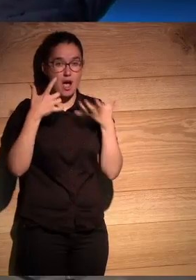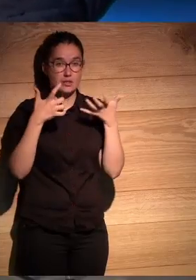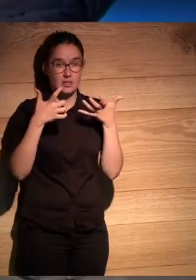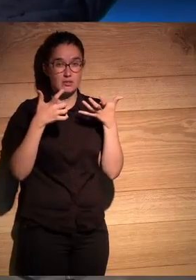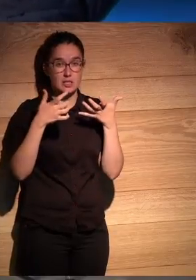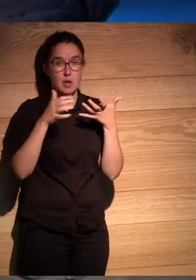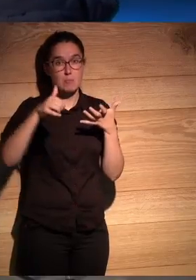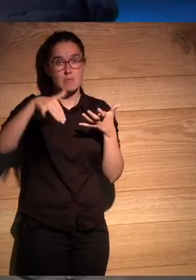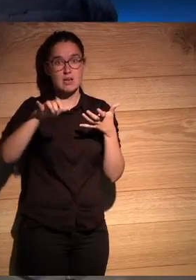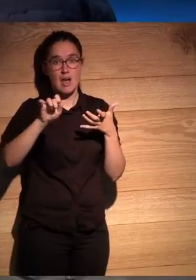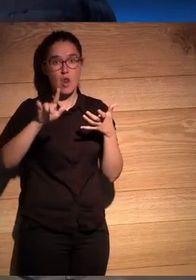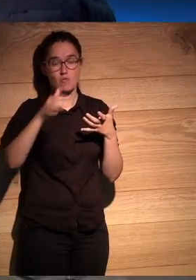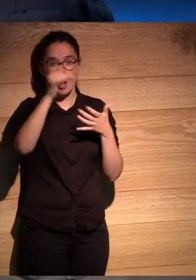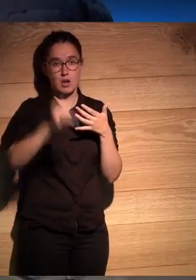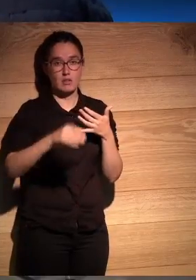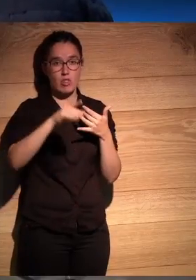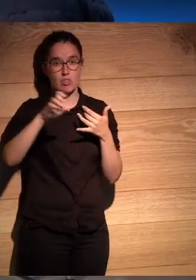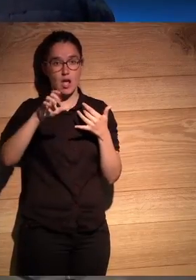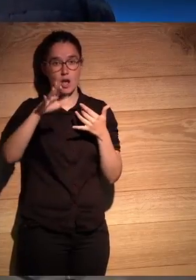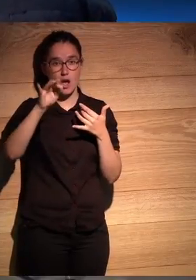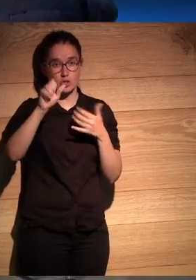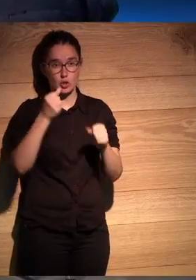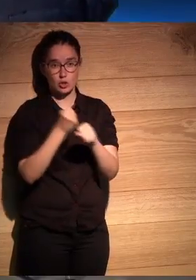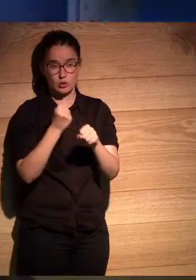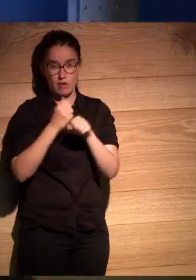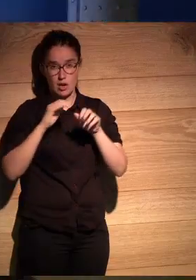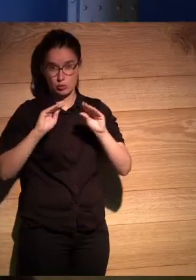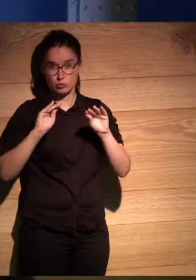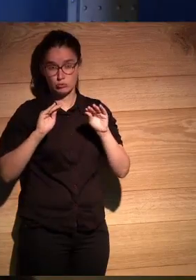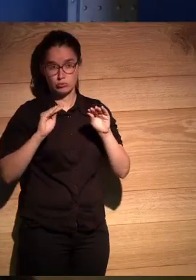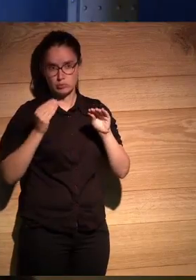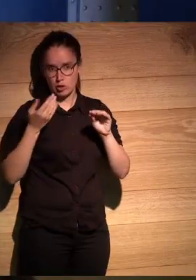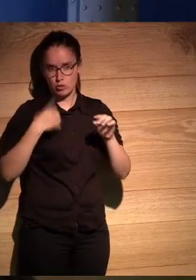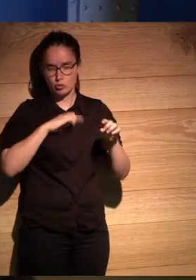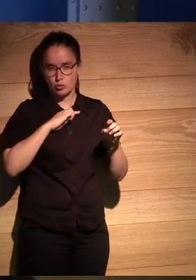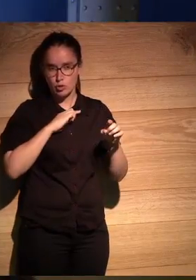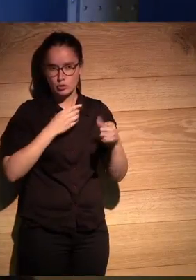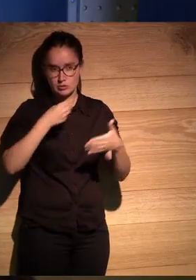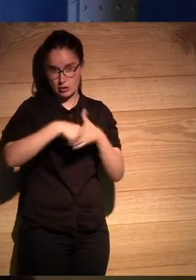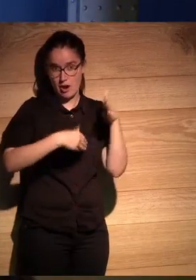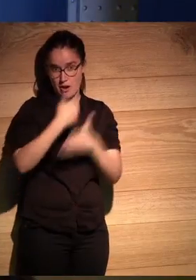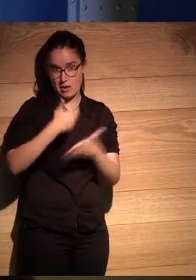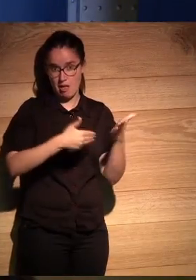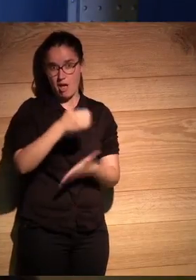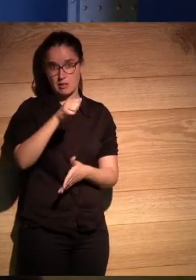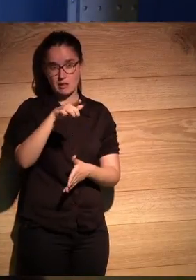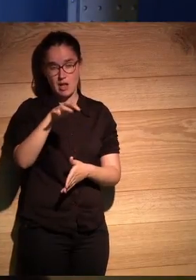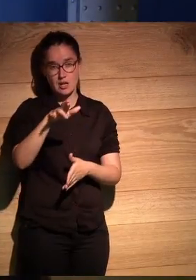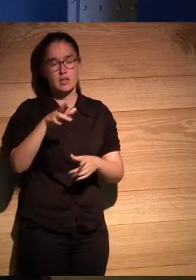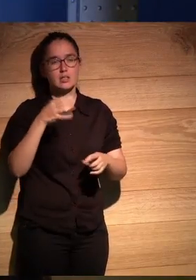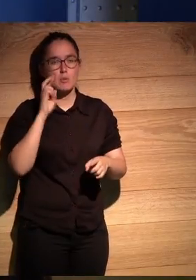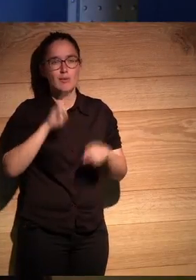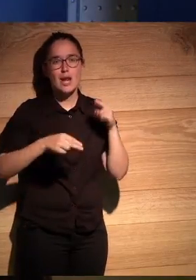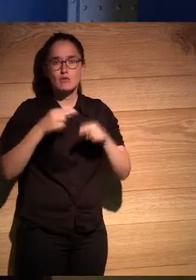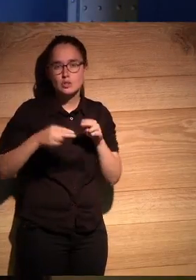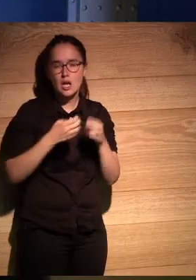Fernández de Castro es parte de su trabajo que está publicado por nosotros en el Altair Magazine y bueno pues ven